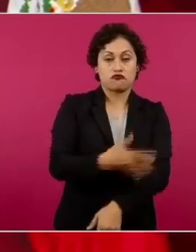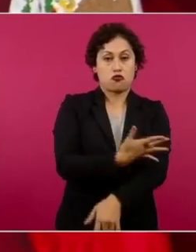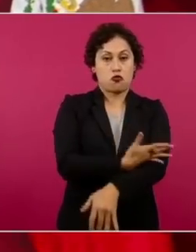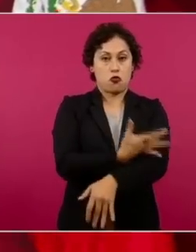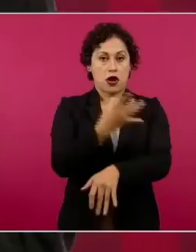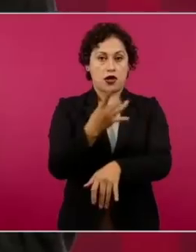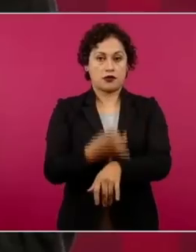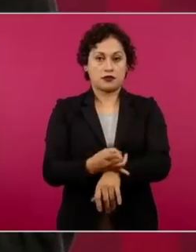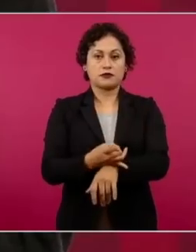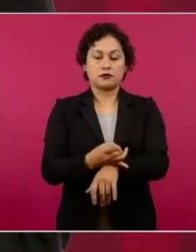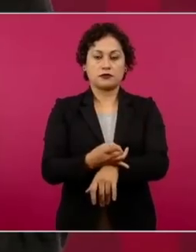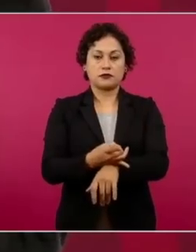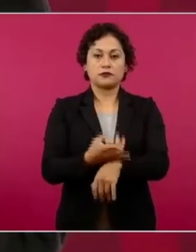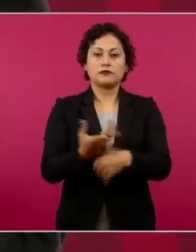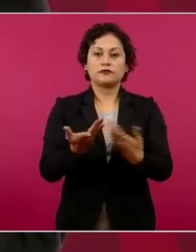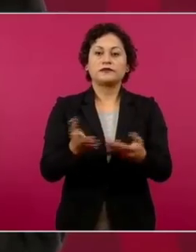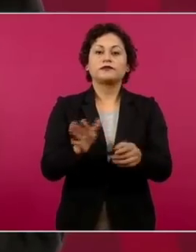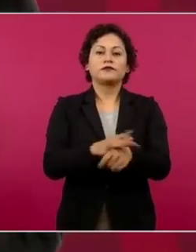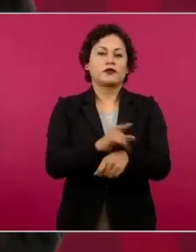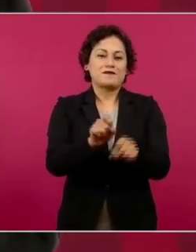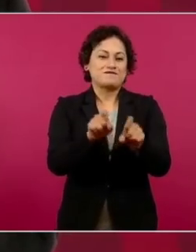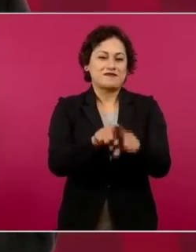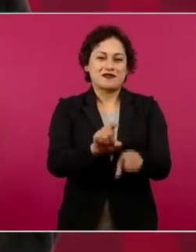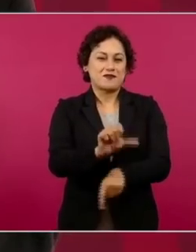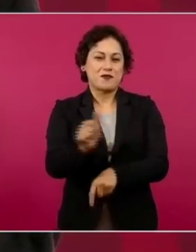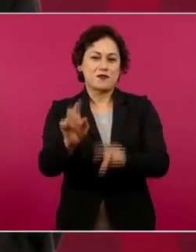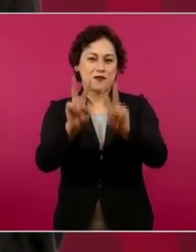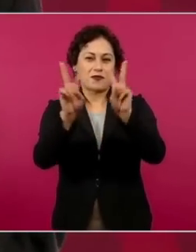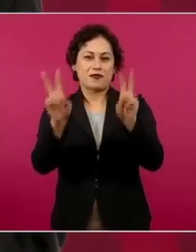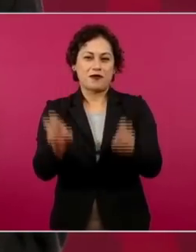porque en el caso del huachicol era eso.